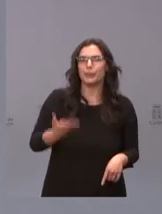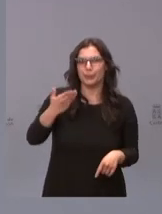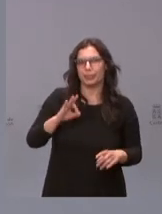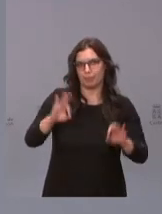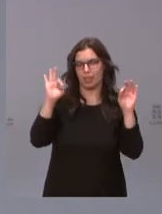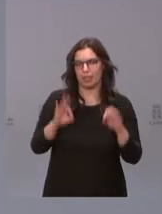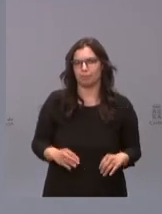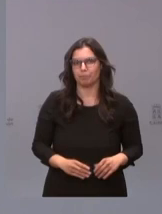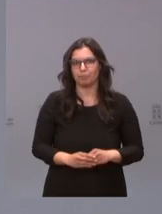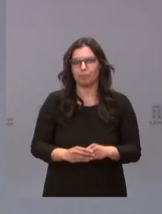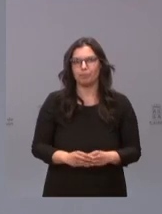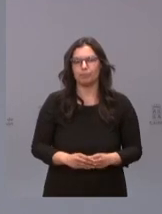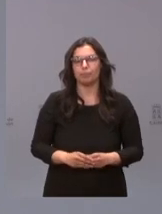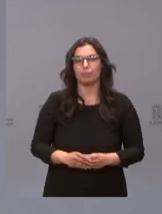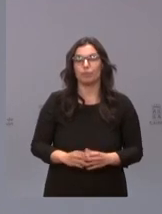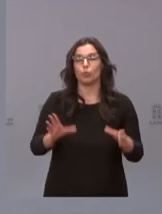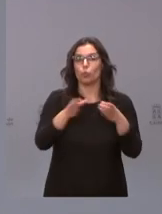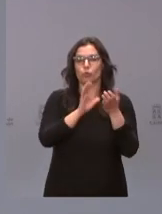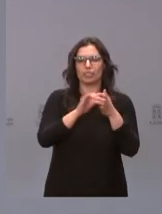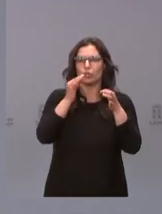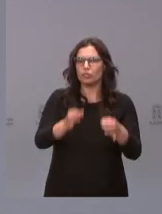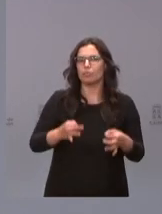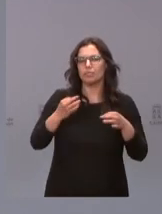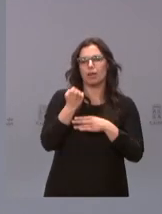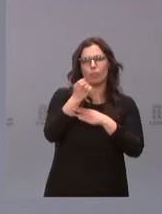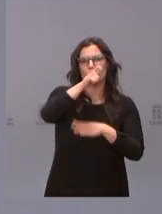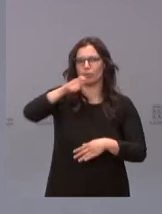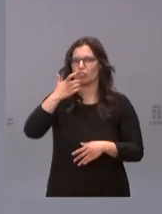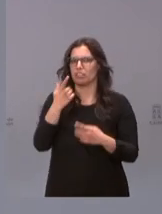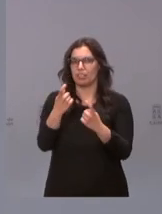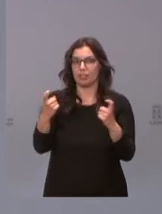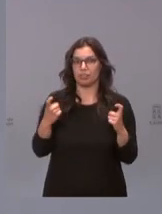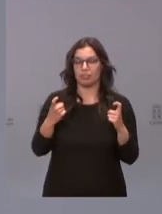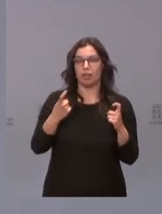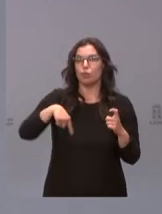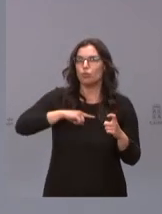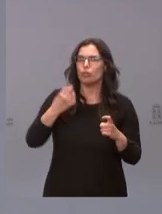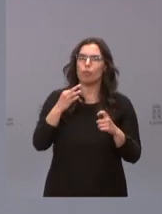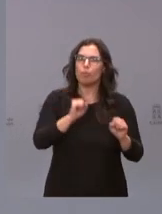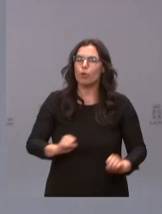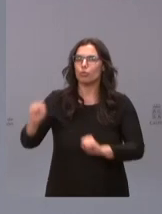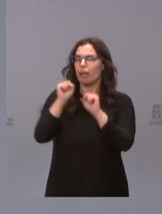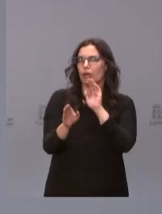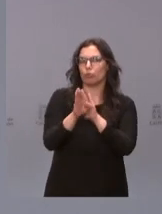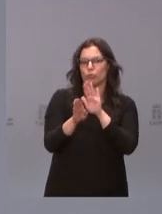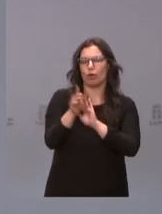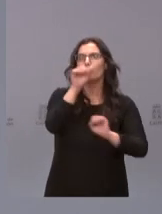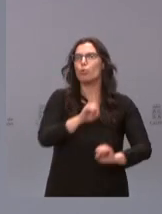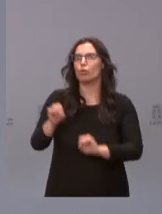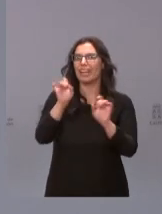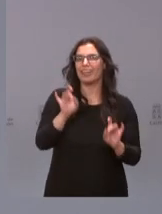la Junta siempre está al lado de las personas que nos necesitan. Tenemos que seguir protegiendo a las personas,